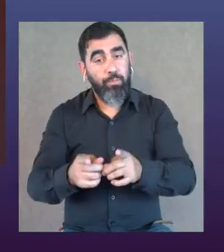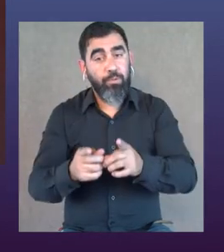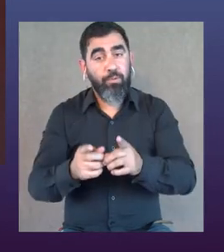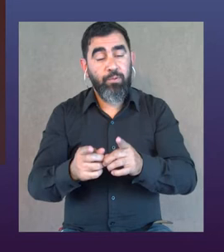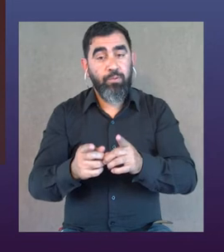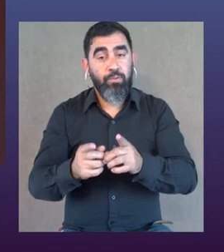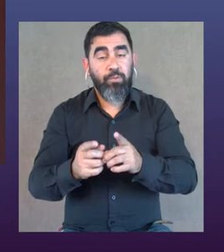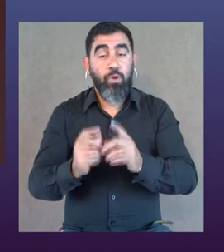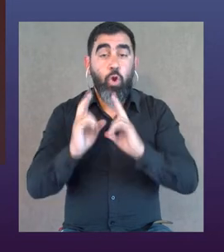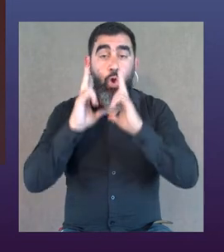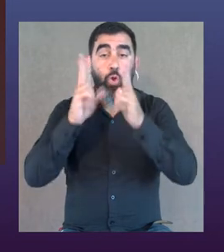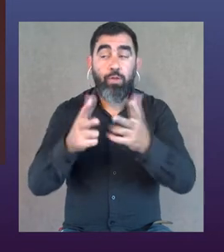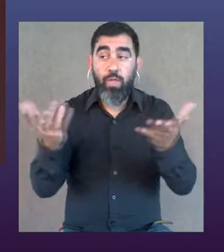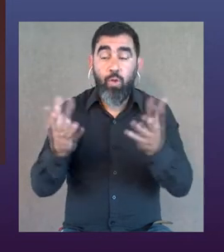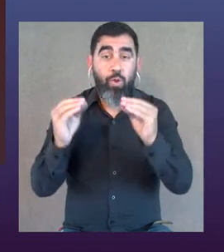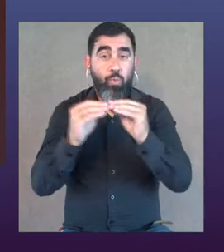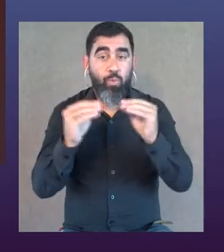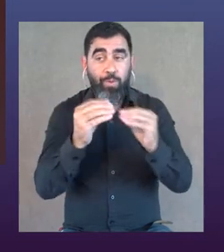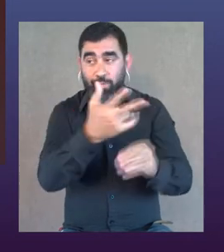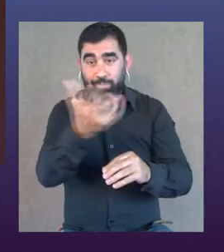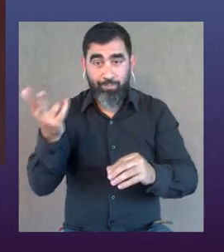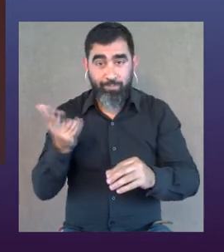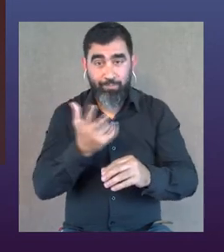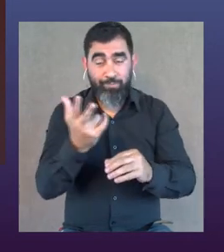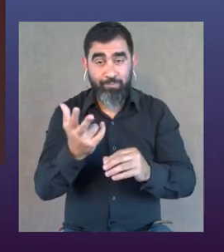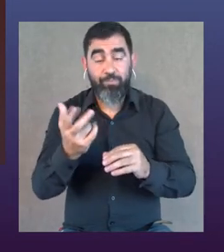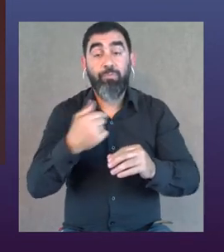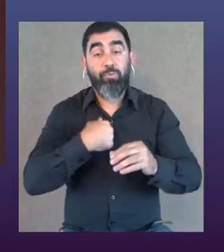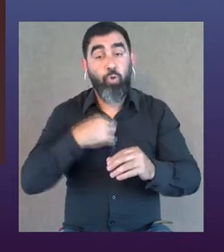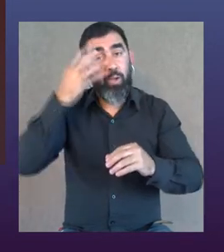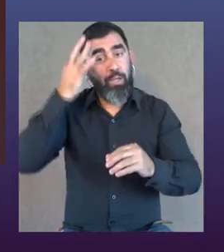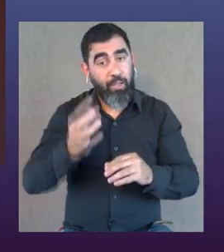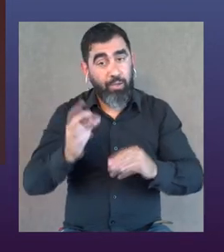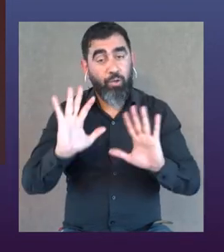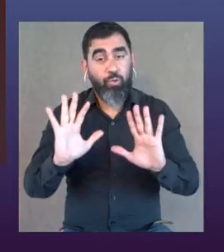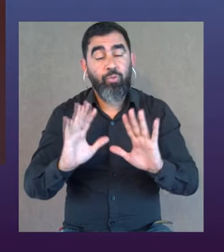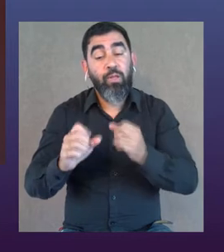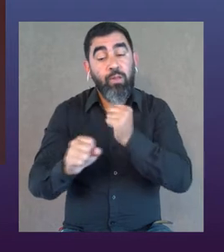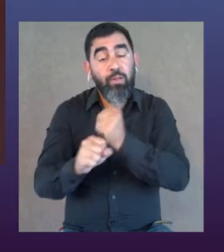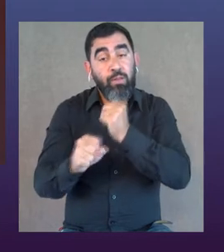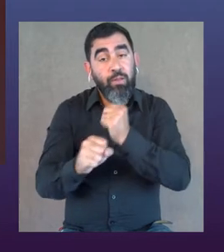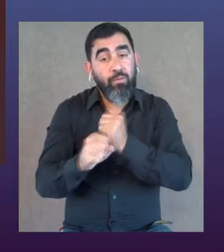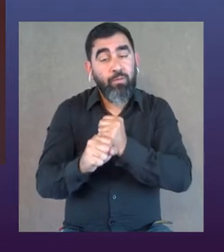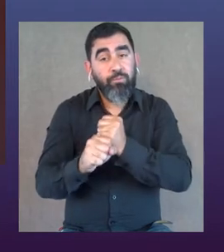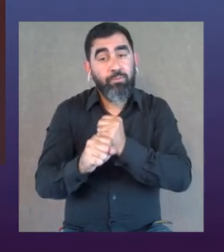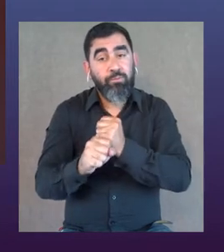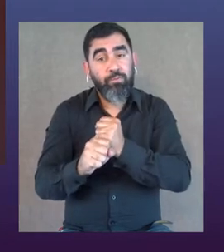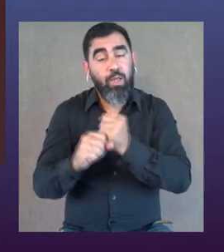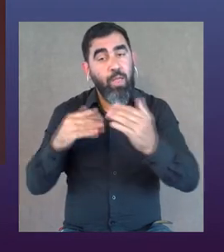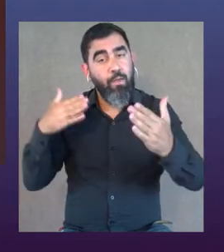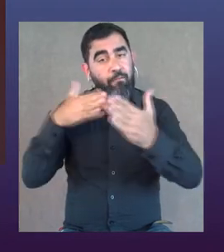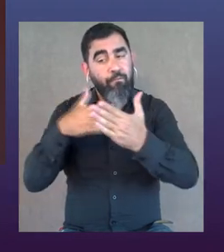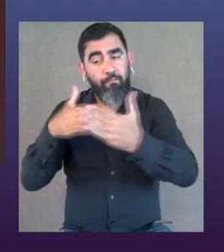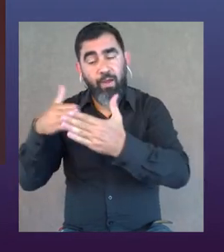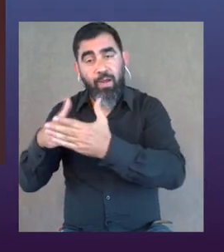Me sumo a lo que estamos hablando. Yo creo que se ha trabajado